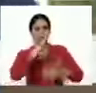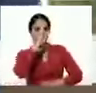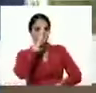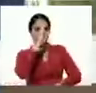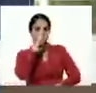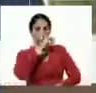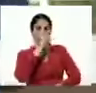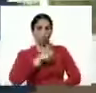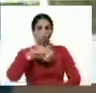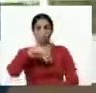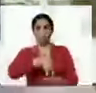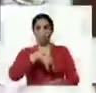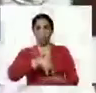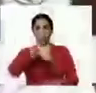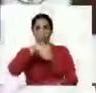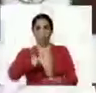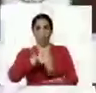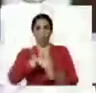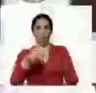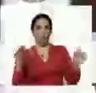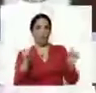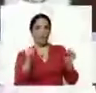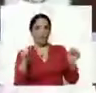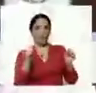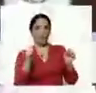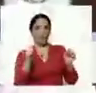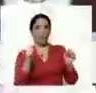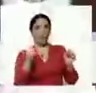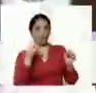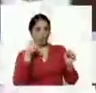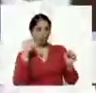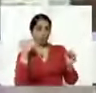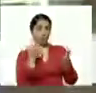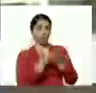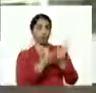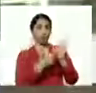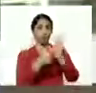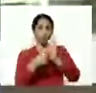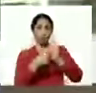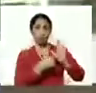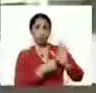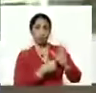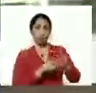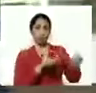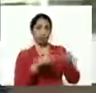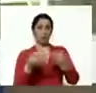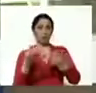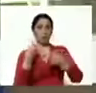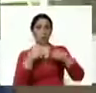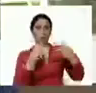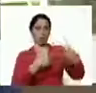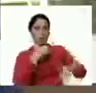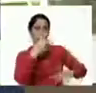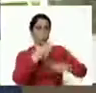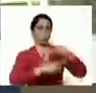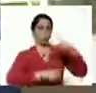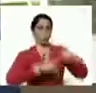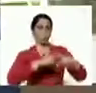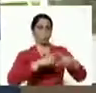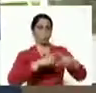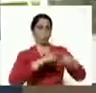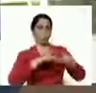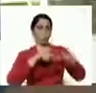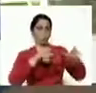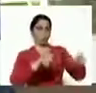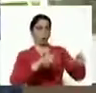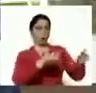Carabó, Miranda, Pure y Mérida. Y hoy vamos a ver ejemplos de ellos, como usted nos ha dicho. Entrega de insumos a los productores en el sitio, a